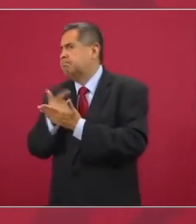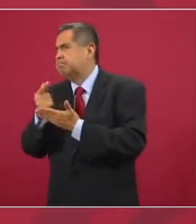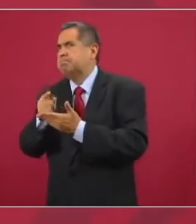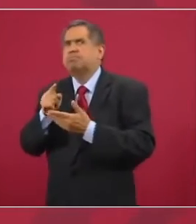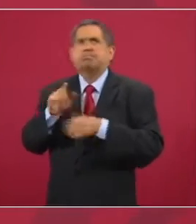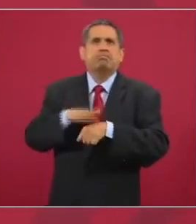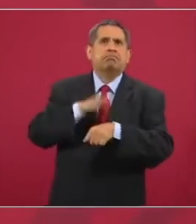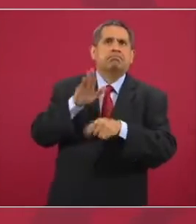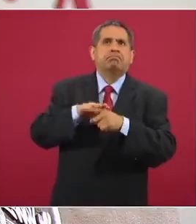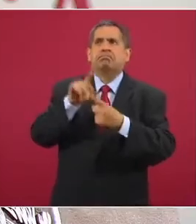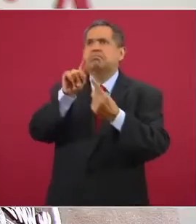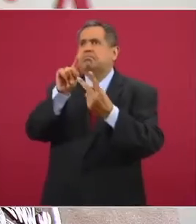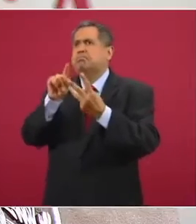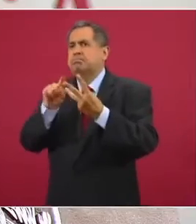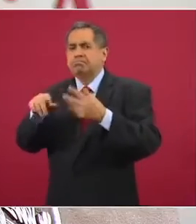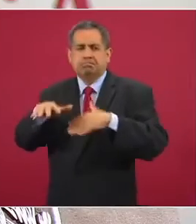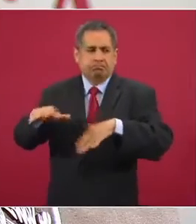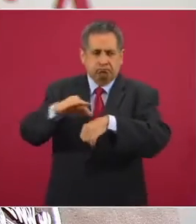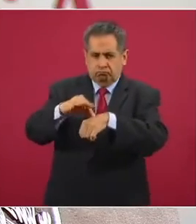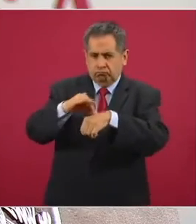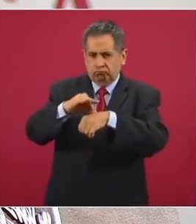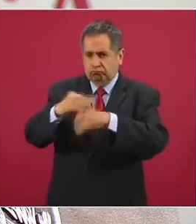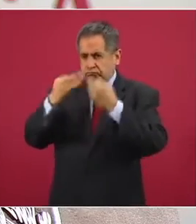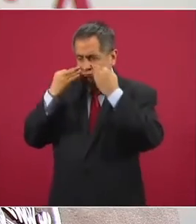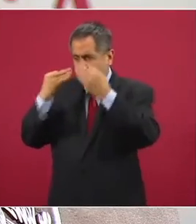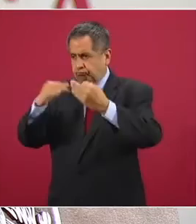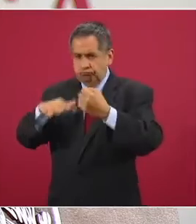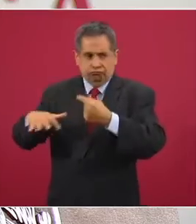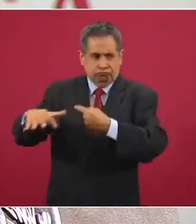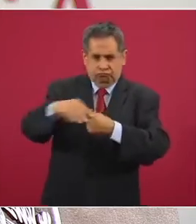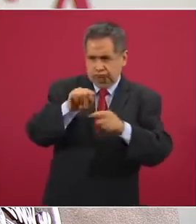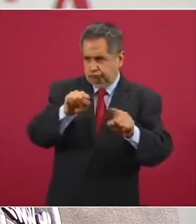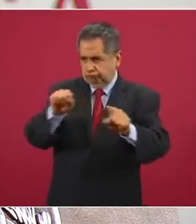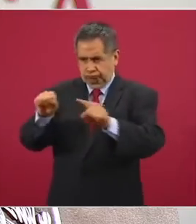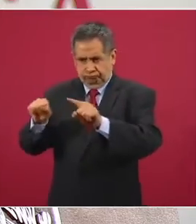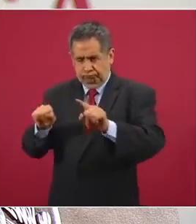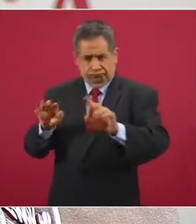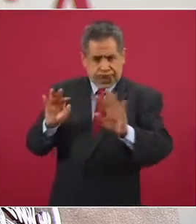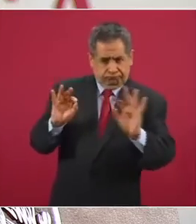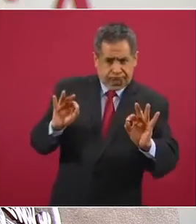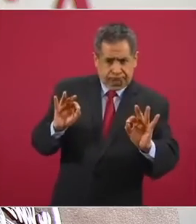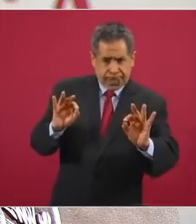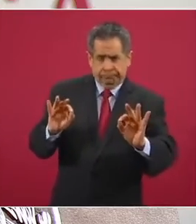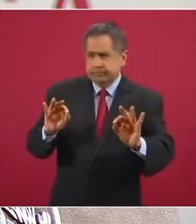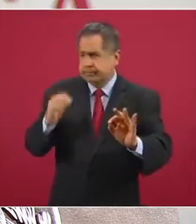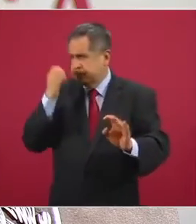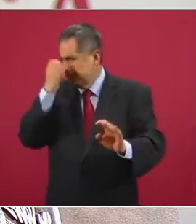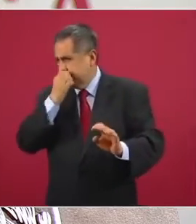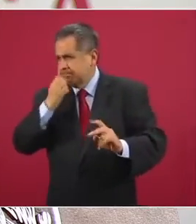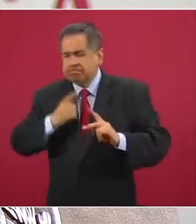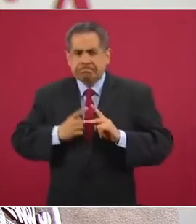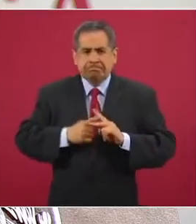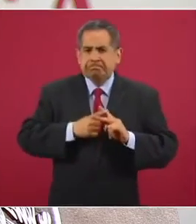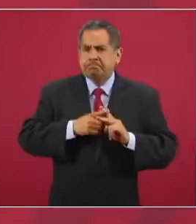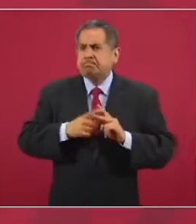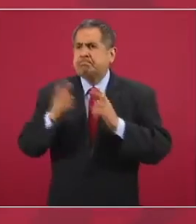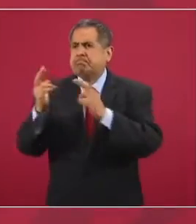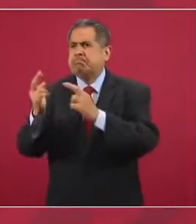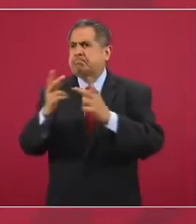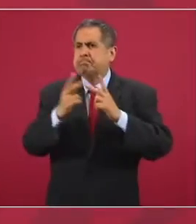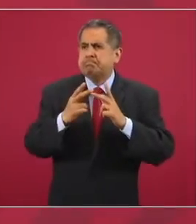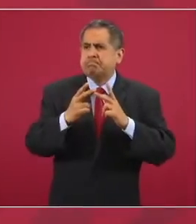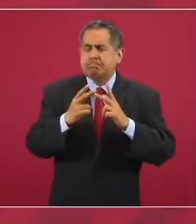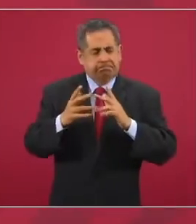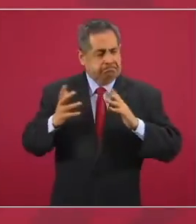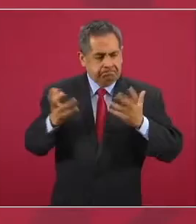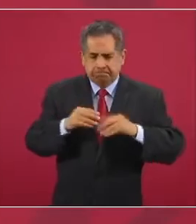a la zona, se valoran los daños y se